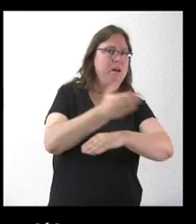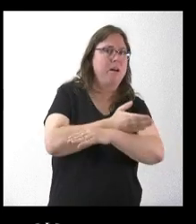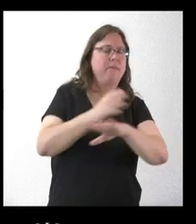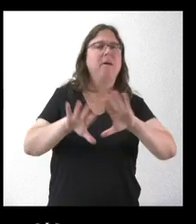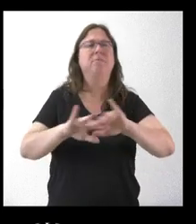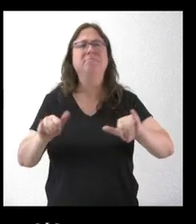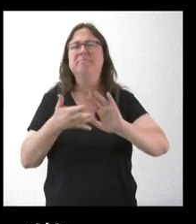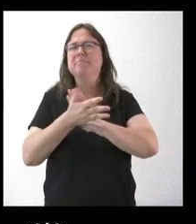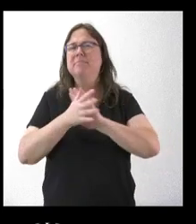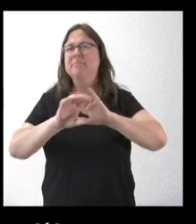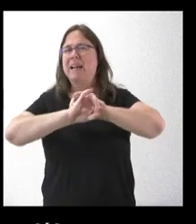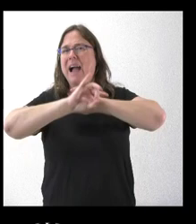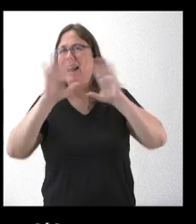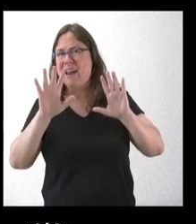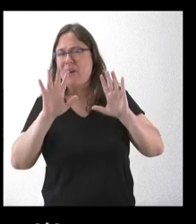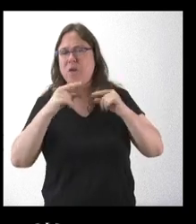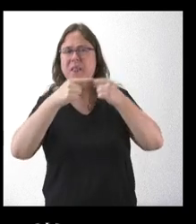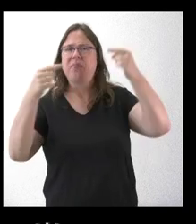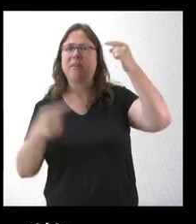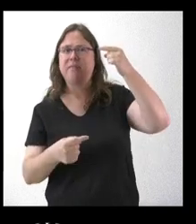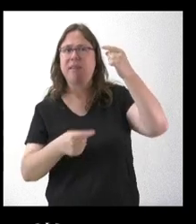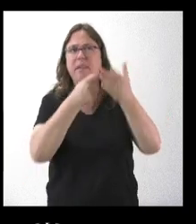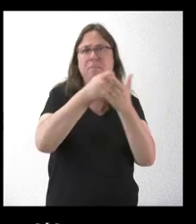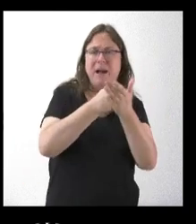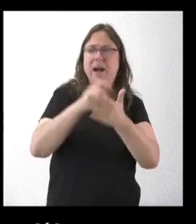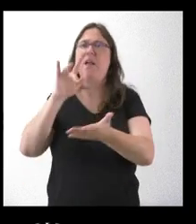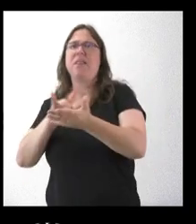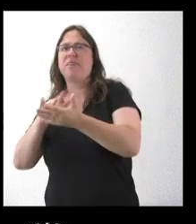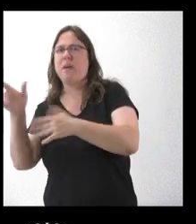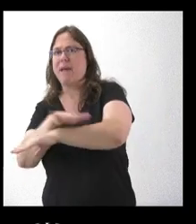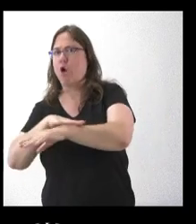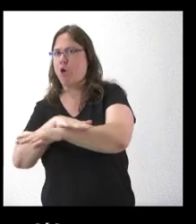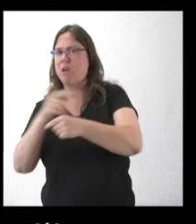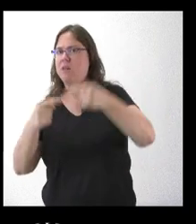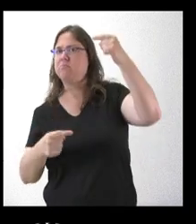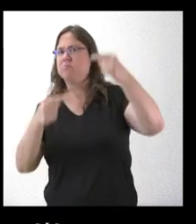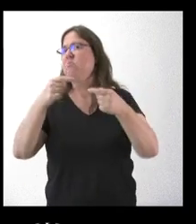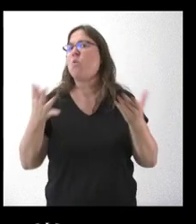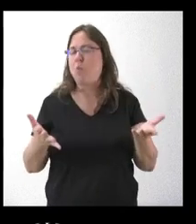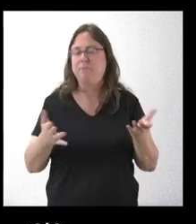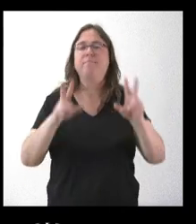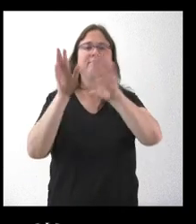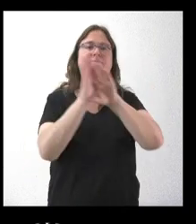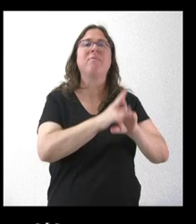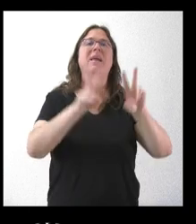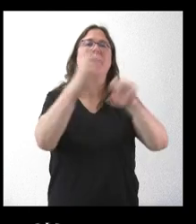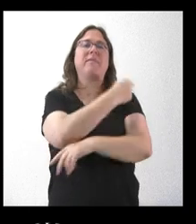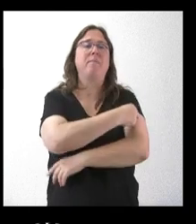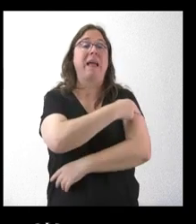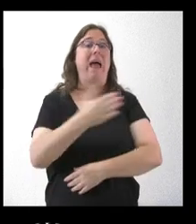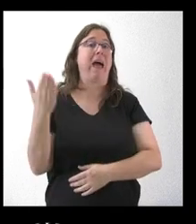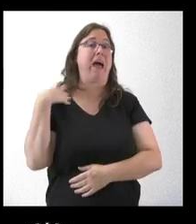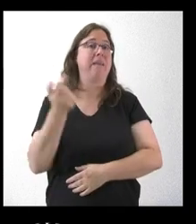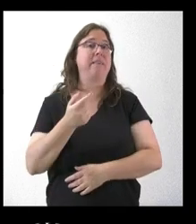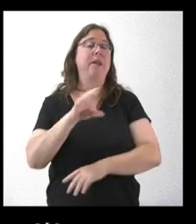habla del tema, no sé si que se ha corregido ya esa diferencia o se sigue agrandando y sobre el tema sanitario, ayer el consejero de Sanidad llegó a hablar incluso de